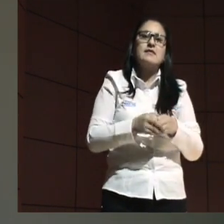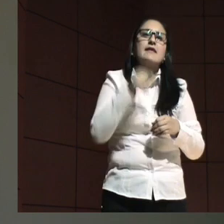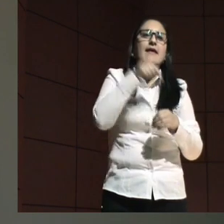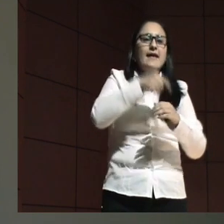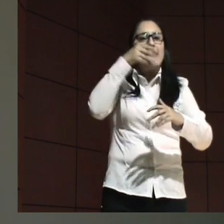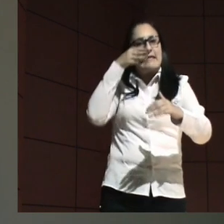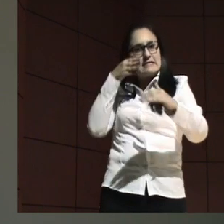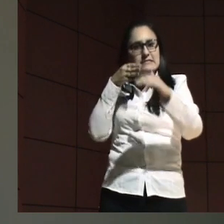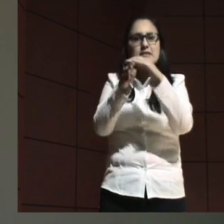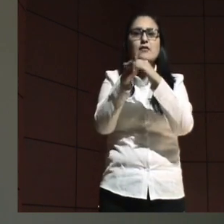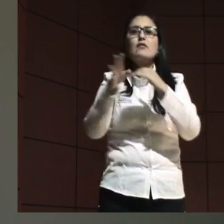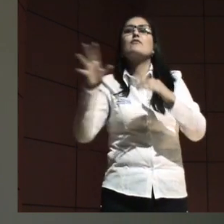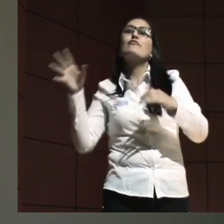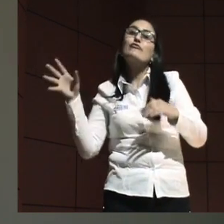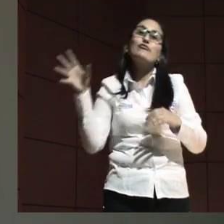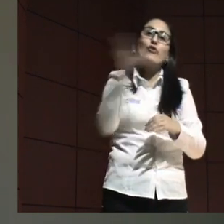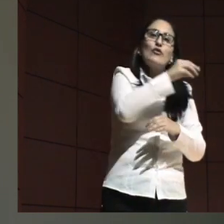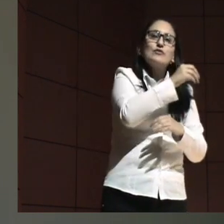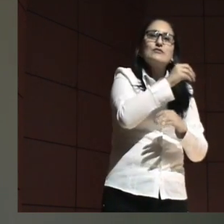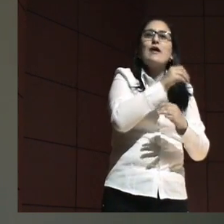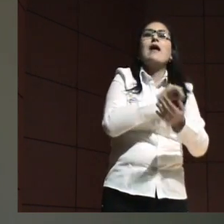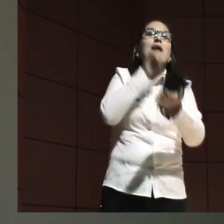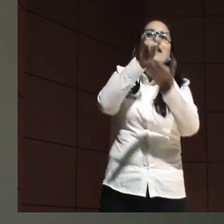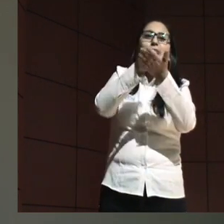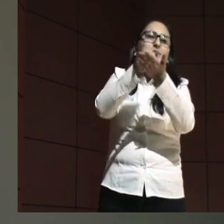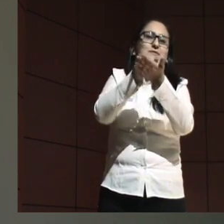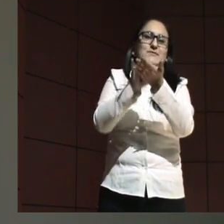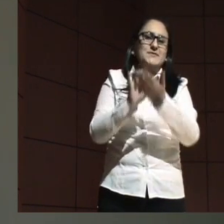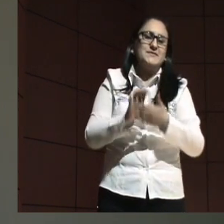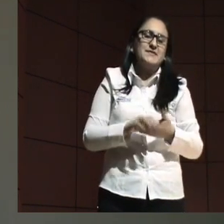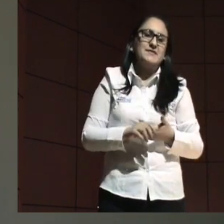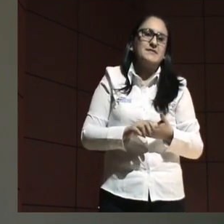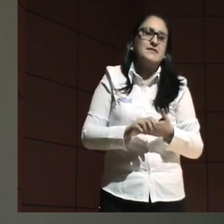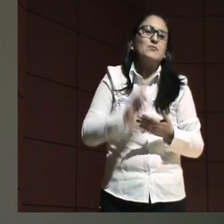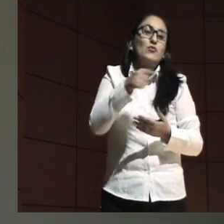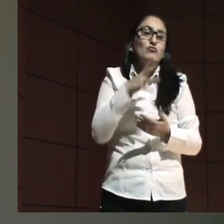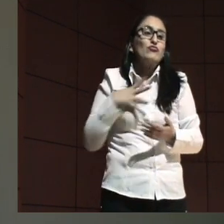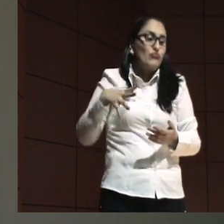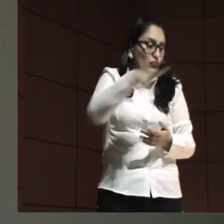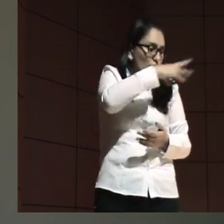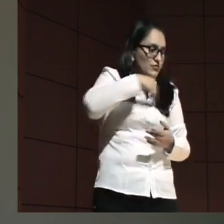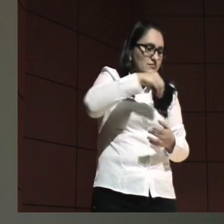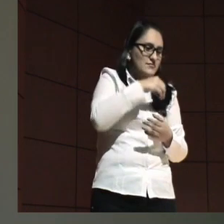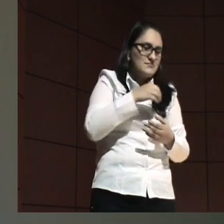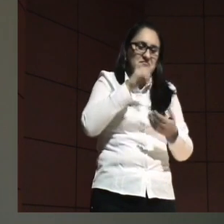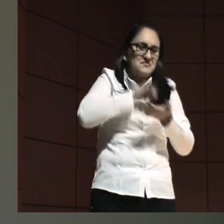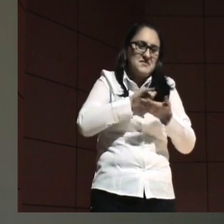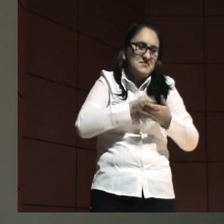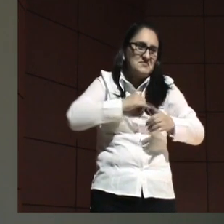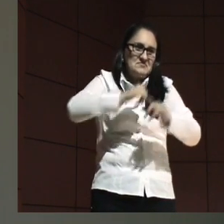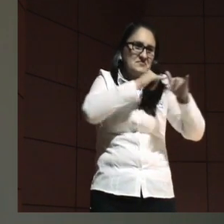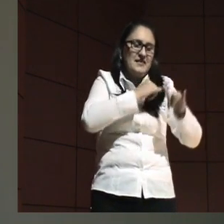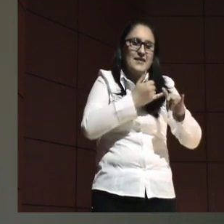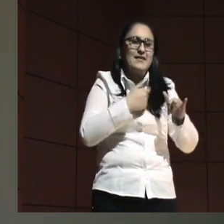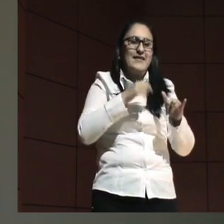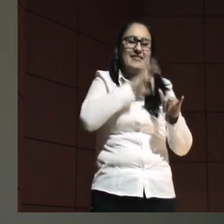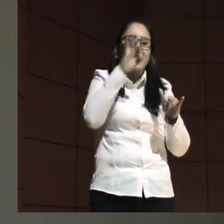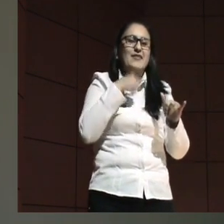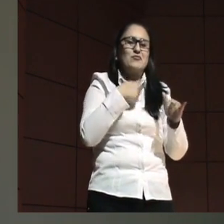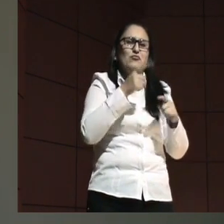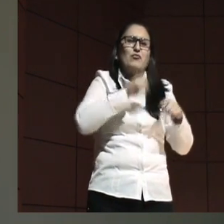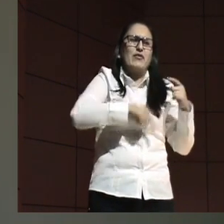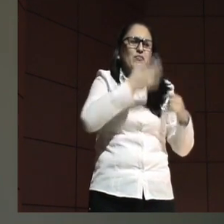es acceder todos a lo mismo, porque todos venimos de lo mismo. Por tanto, nadie